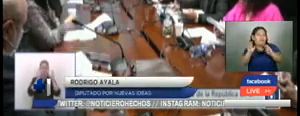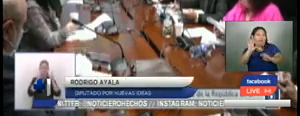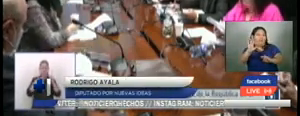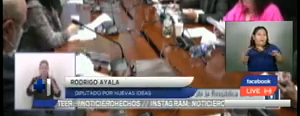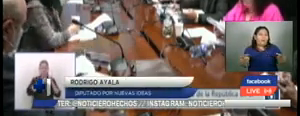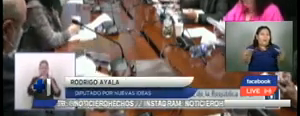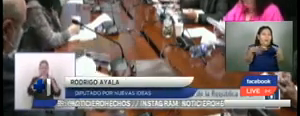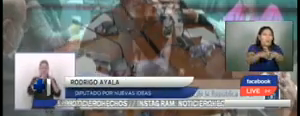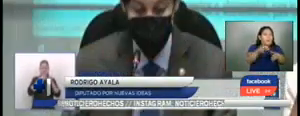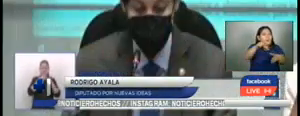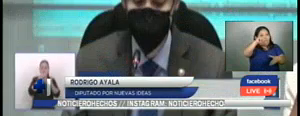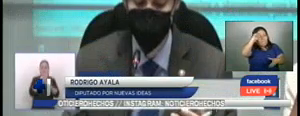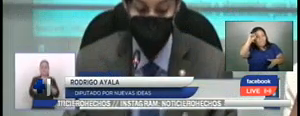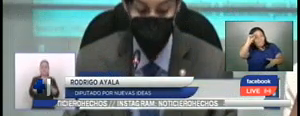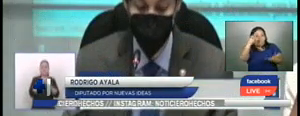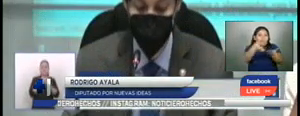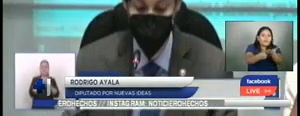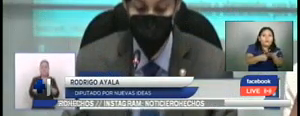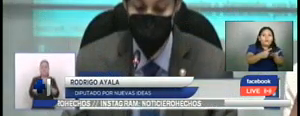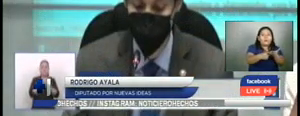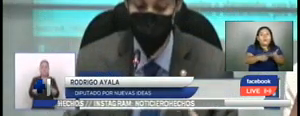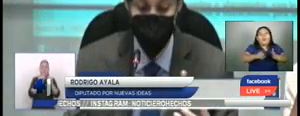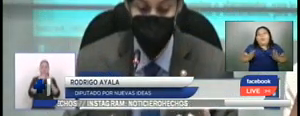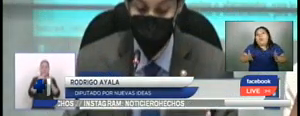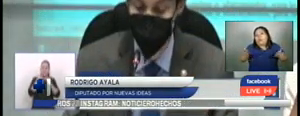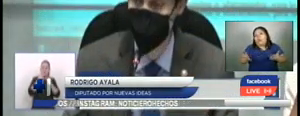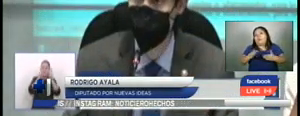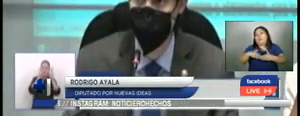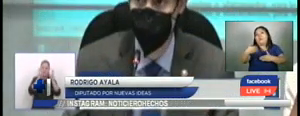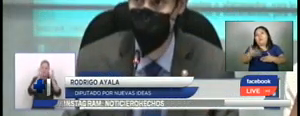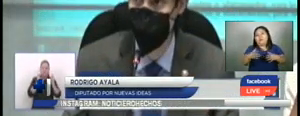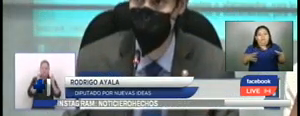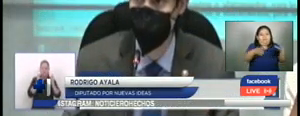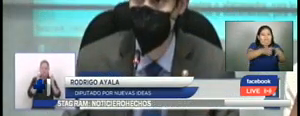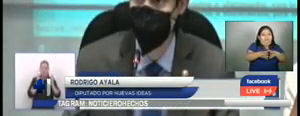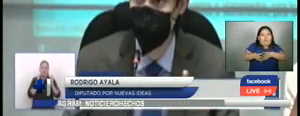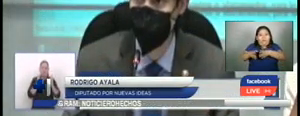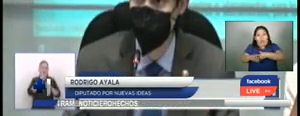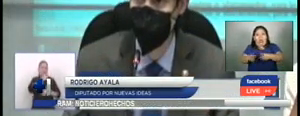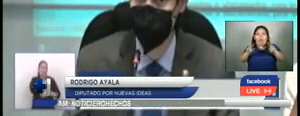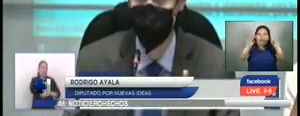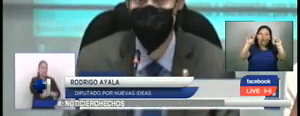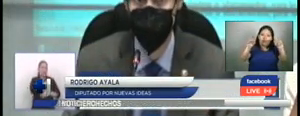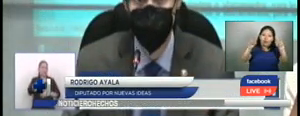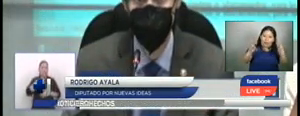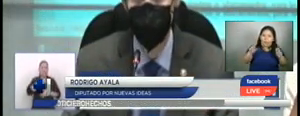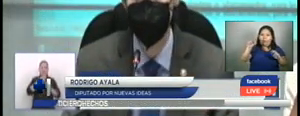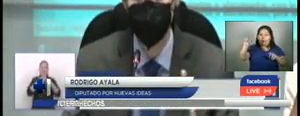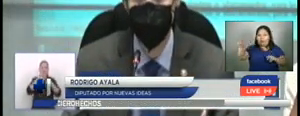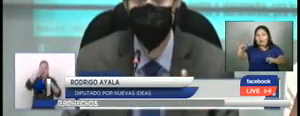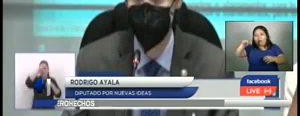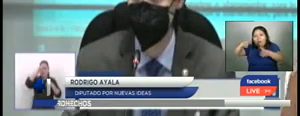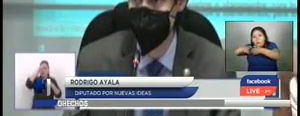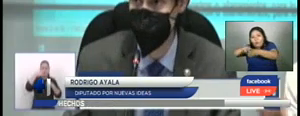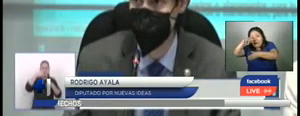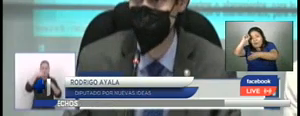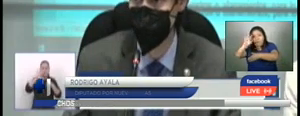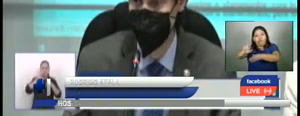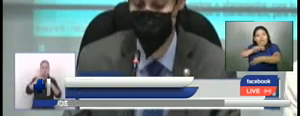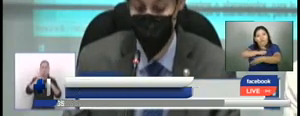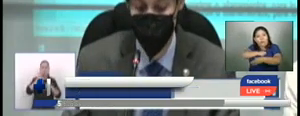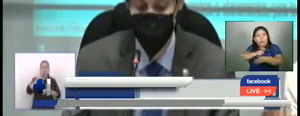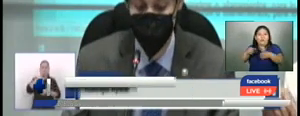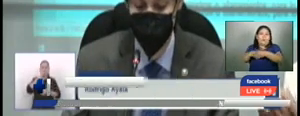Comisión Financiera trabajando. Y así los temas sucesivos, temas que, digamos, le competen a la Comisión de Trabajo. Ejemplo, tema de